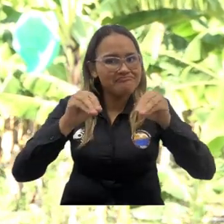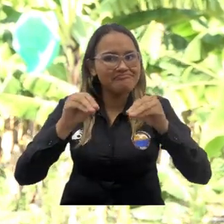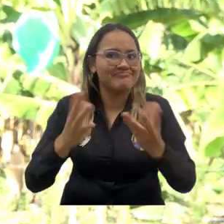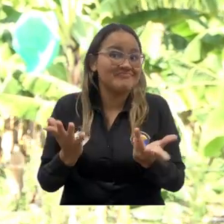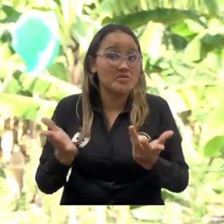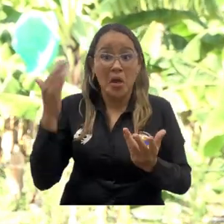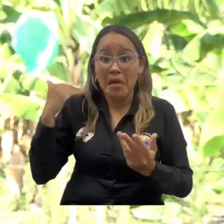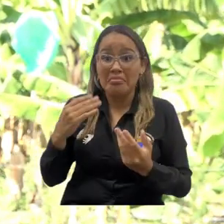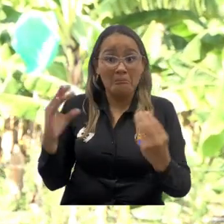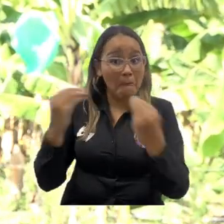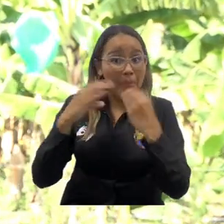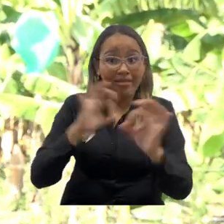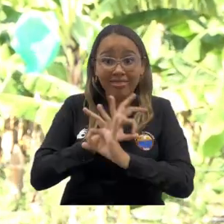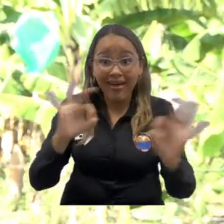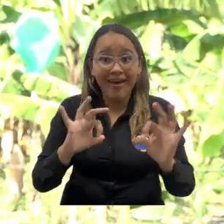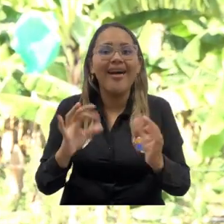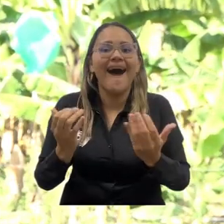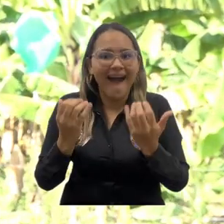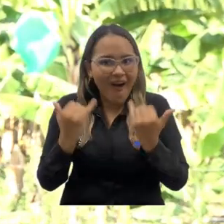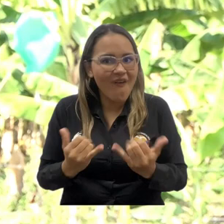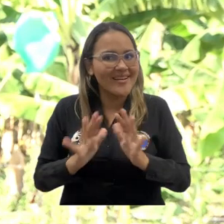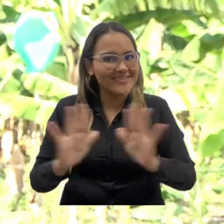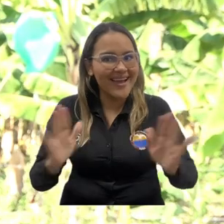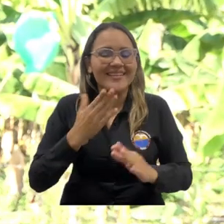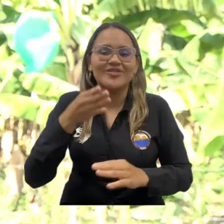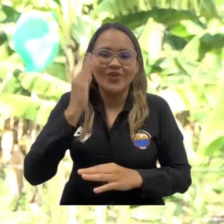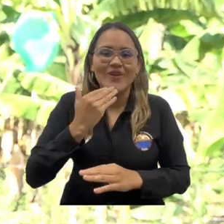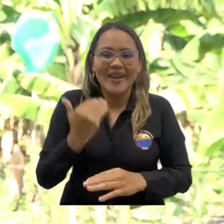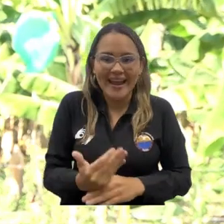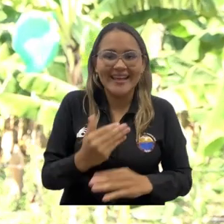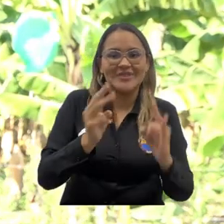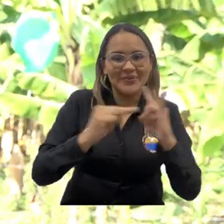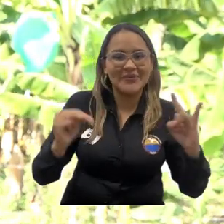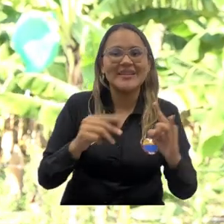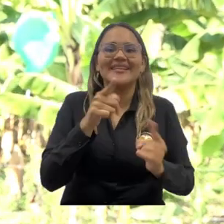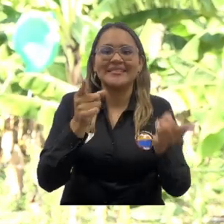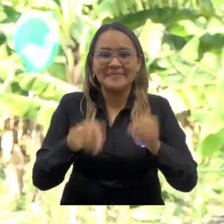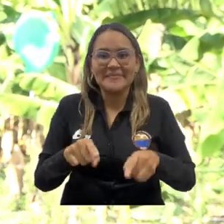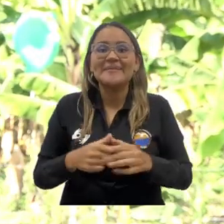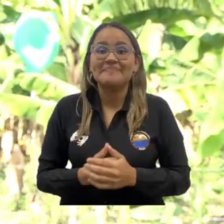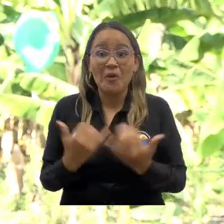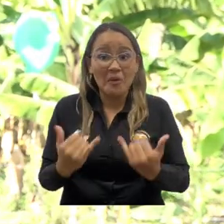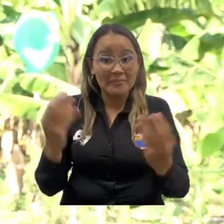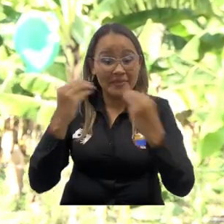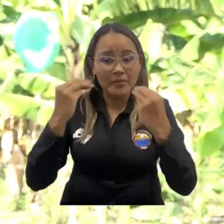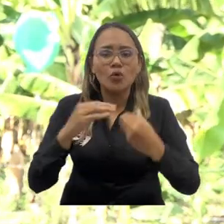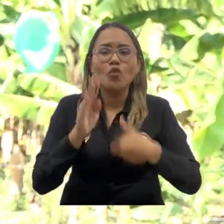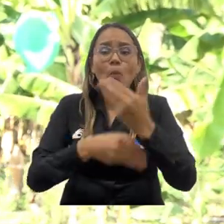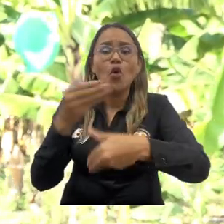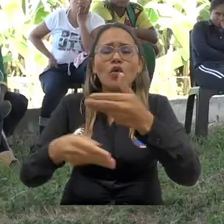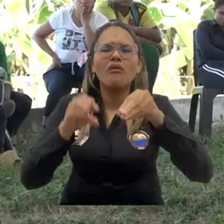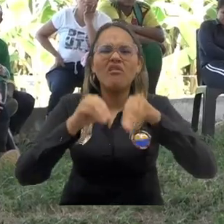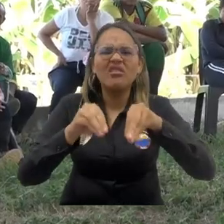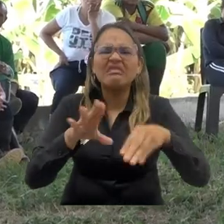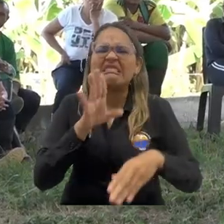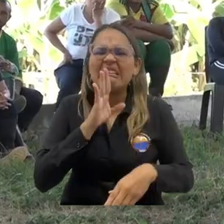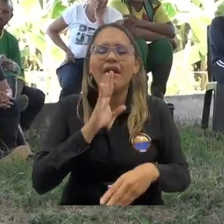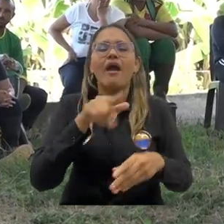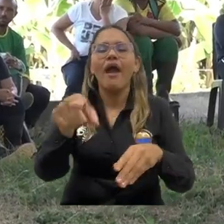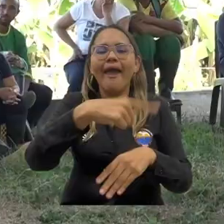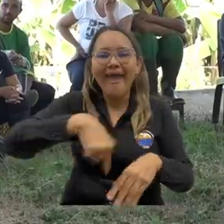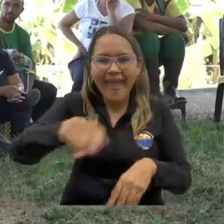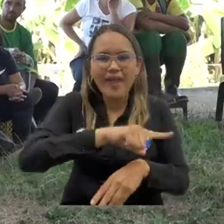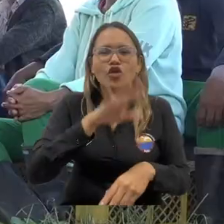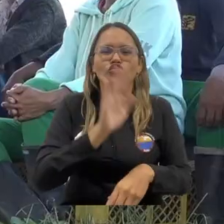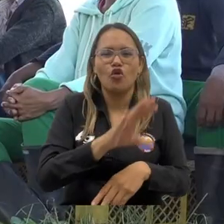la zona, que todo el mundo tenga su orientación como yo no la tenía y gracias a Dios por medio del Universidad de Magdalena, hoy tengo esa capacitación. Los procesos de